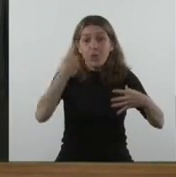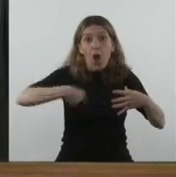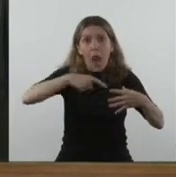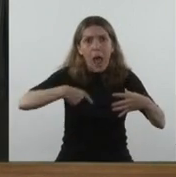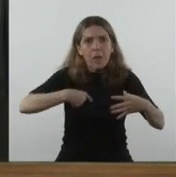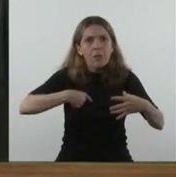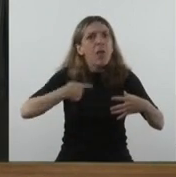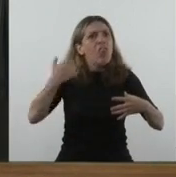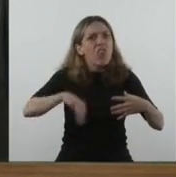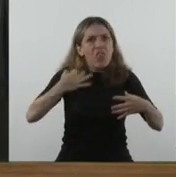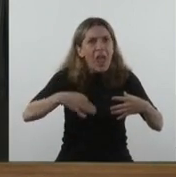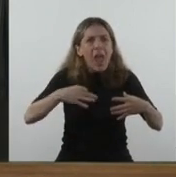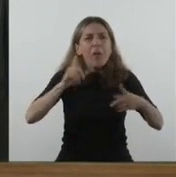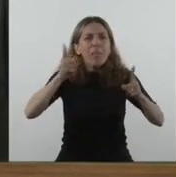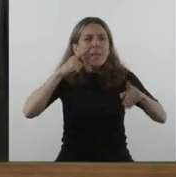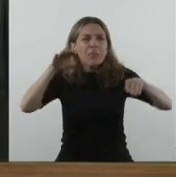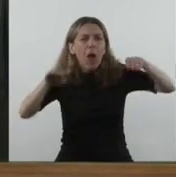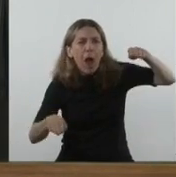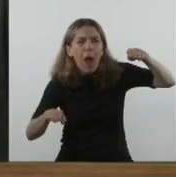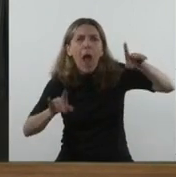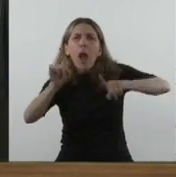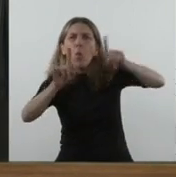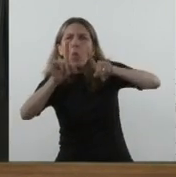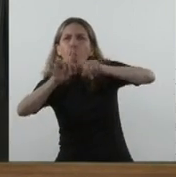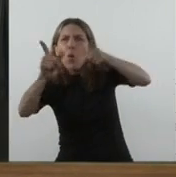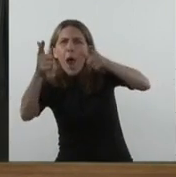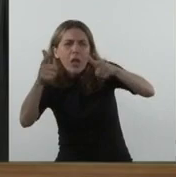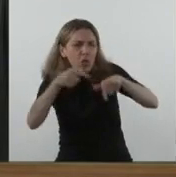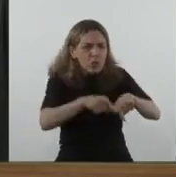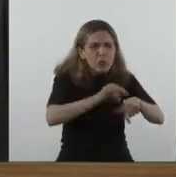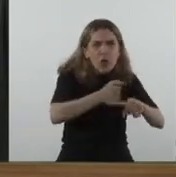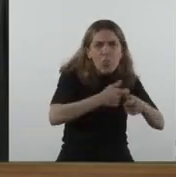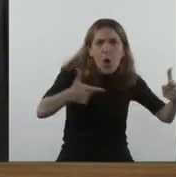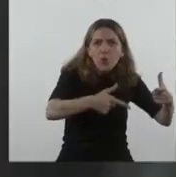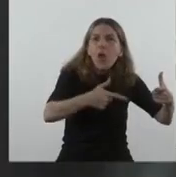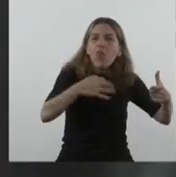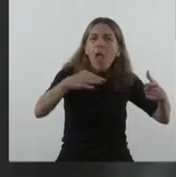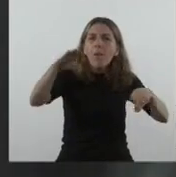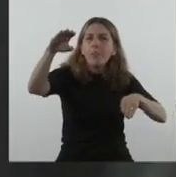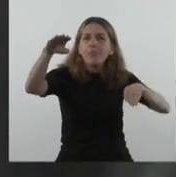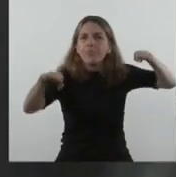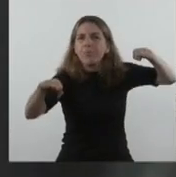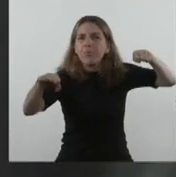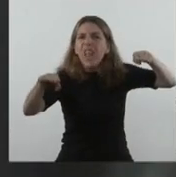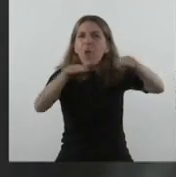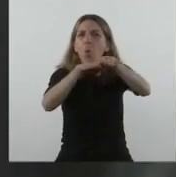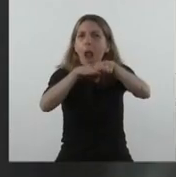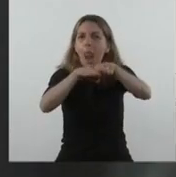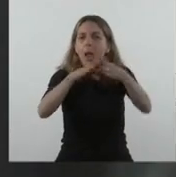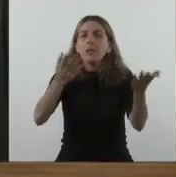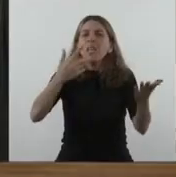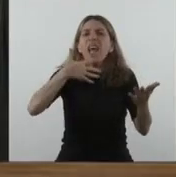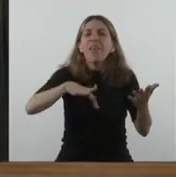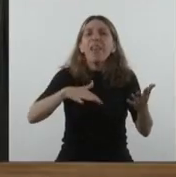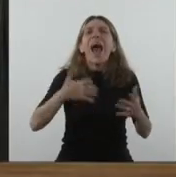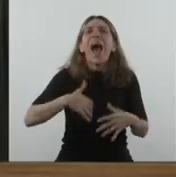tratar que esas asimetrías y esos desequilibrios se moderen y entender que la Argentina no es solo el